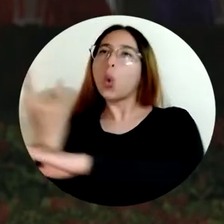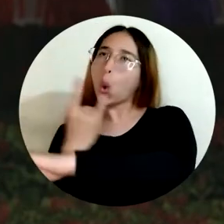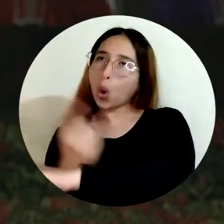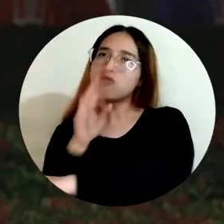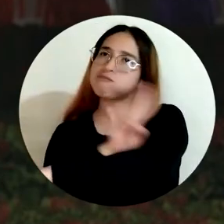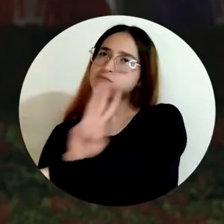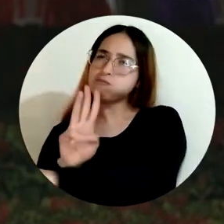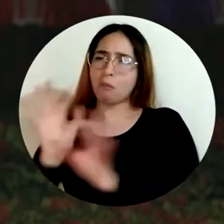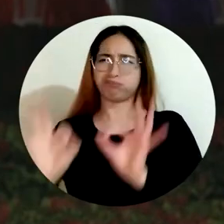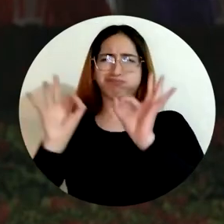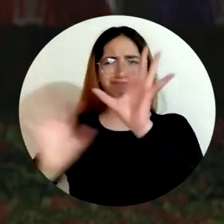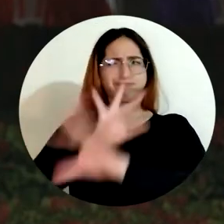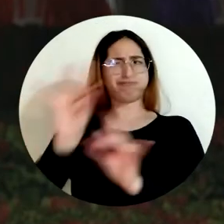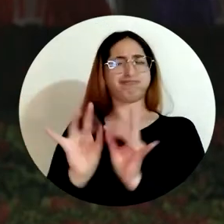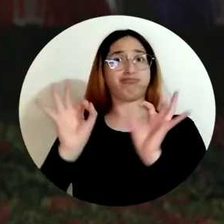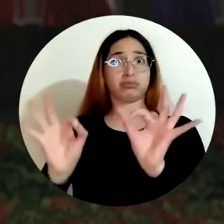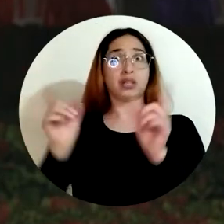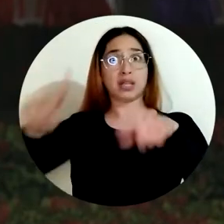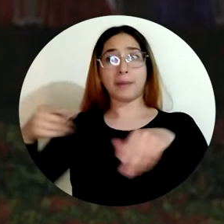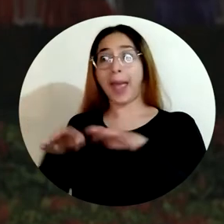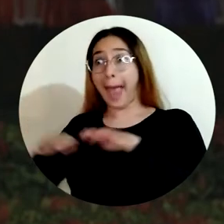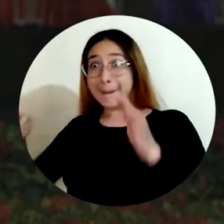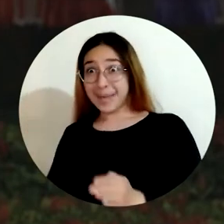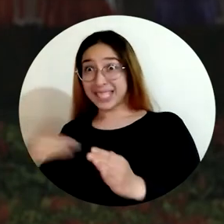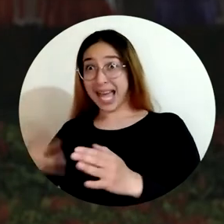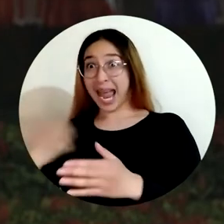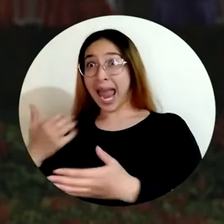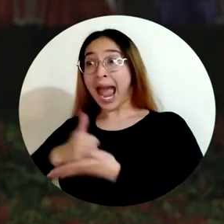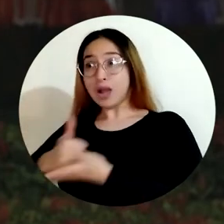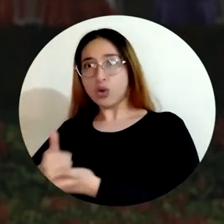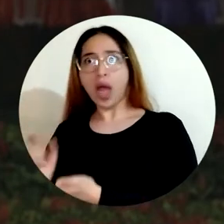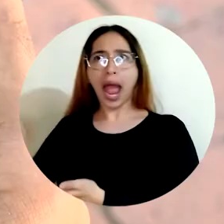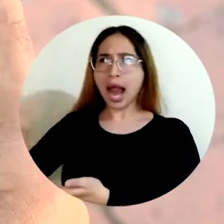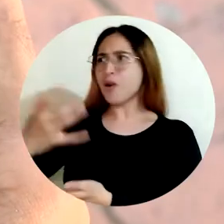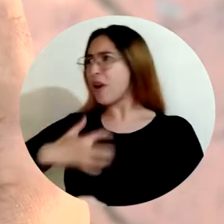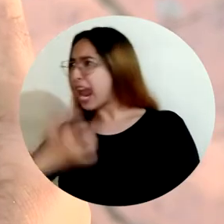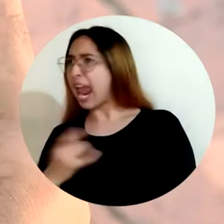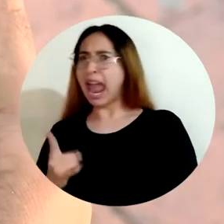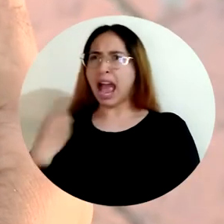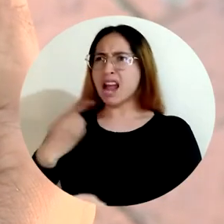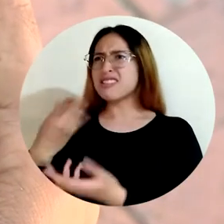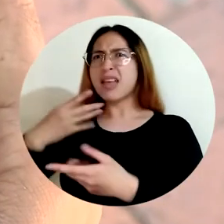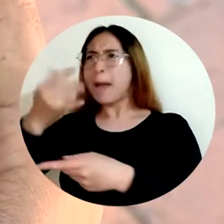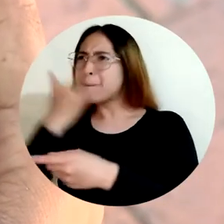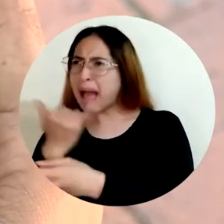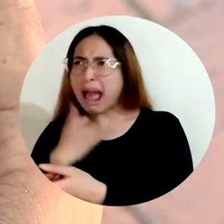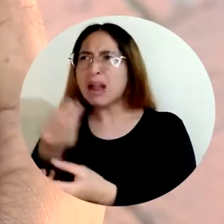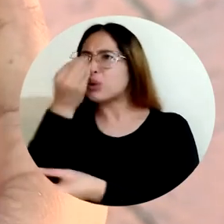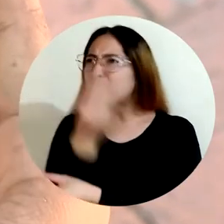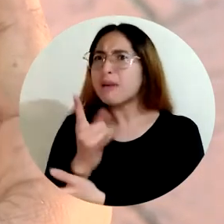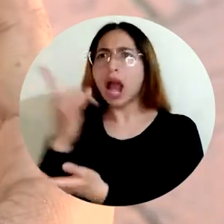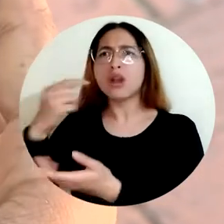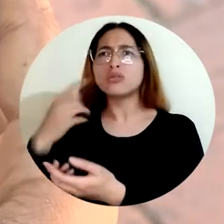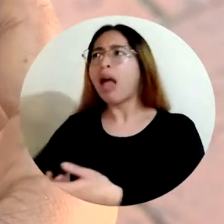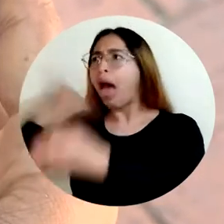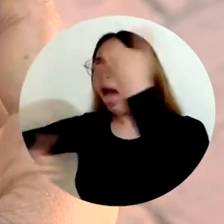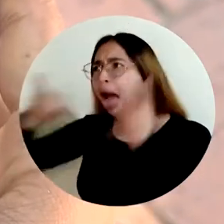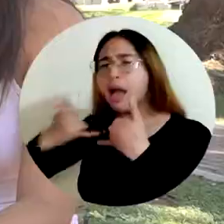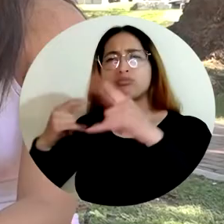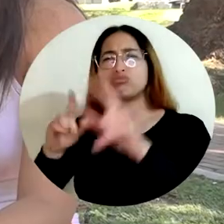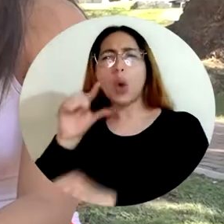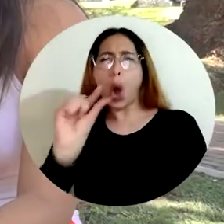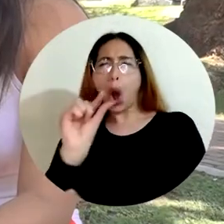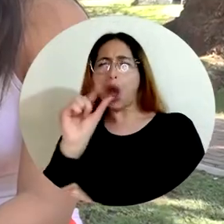permitió que la plataforma funcionara de manera correcta. Realmente la mesa de ayudas recibió muy pocas